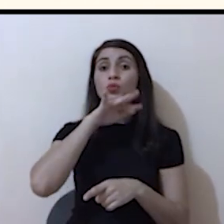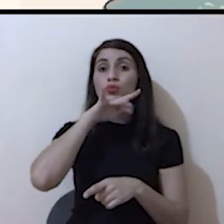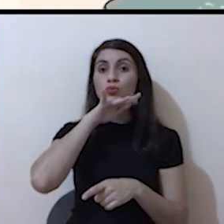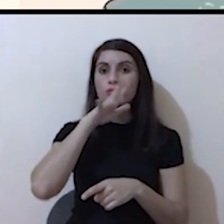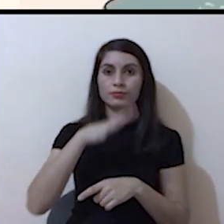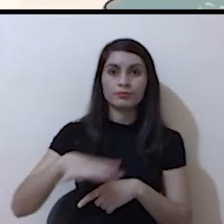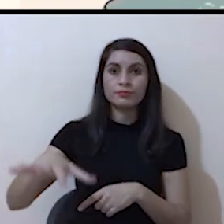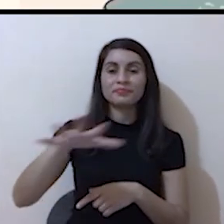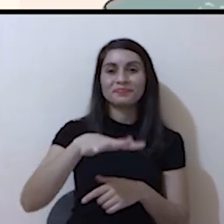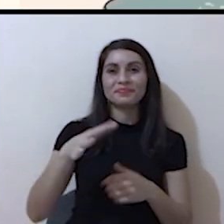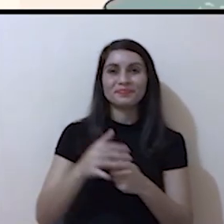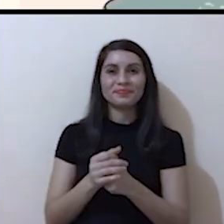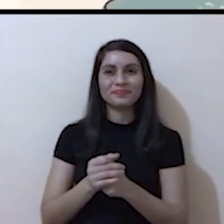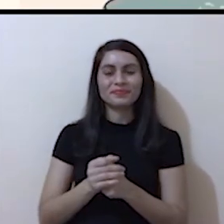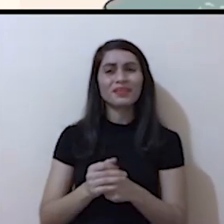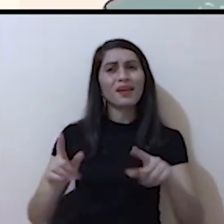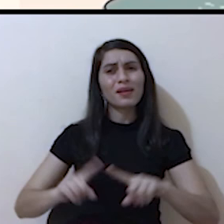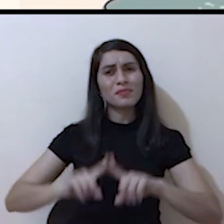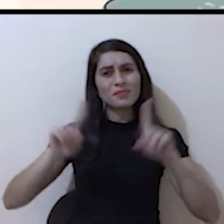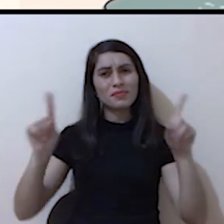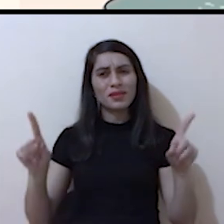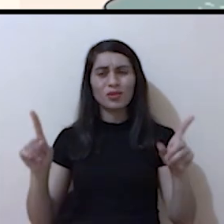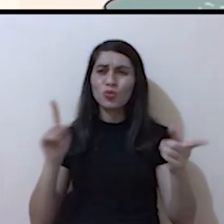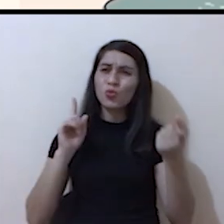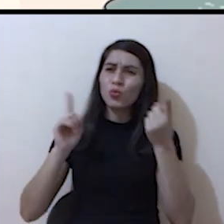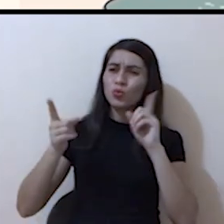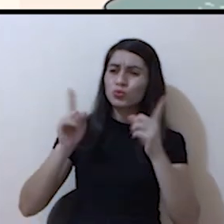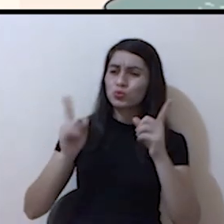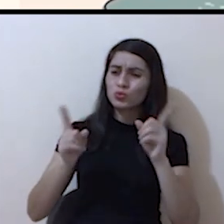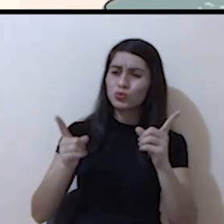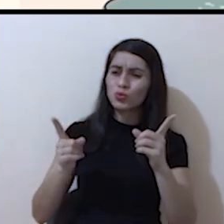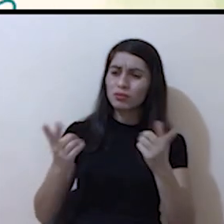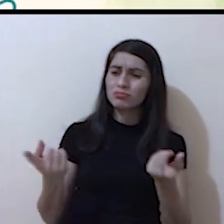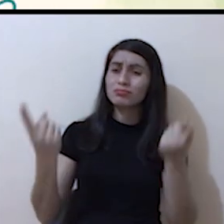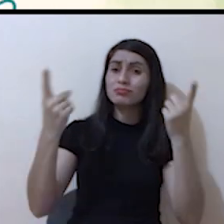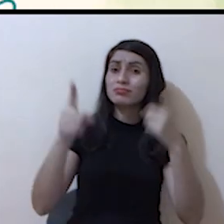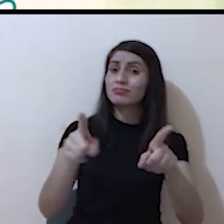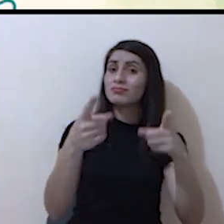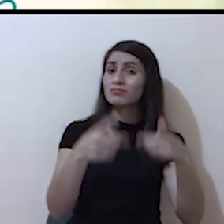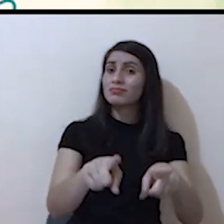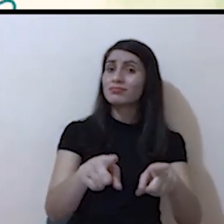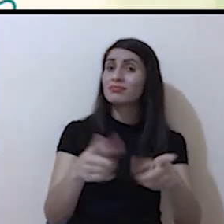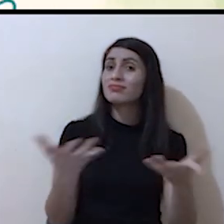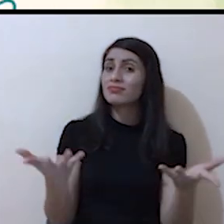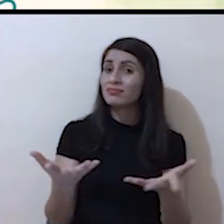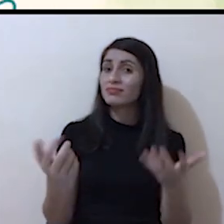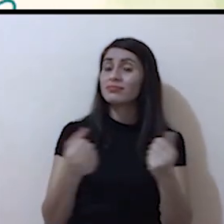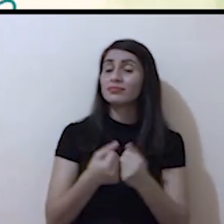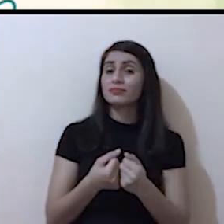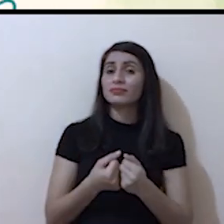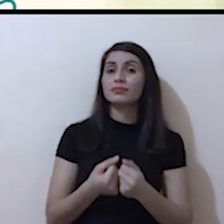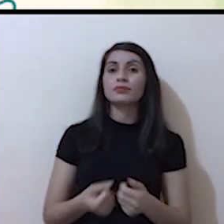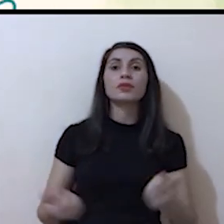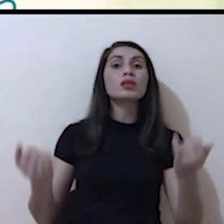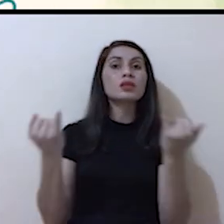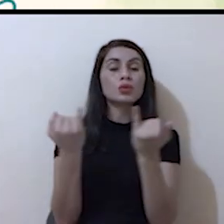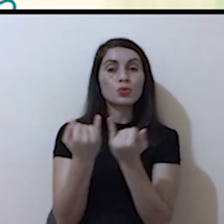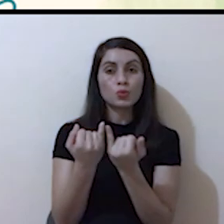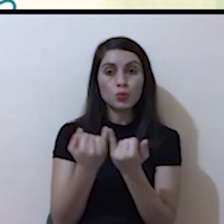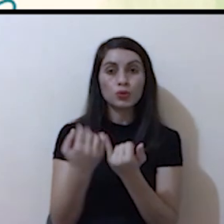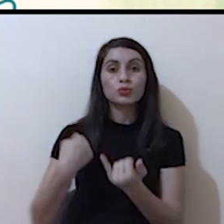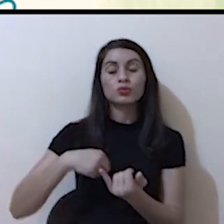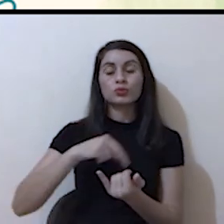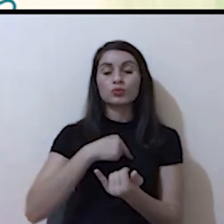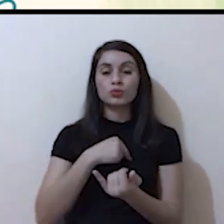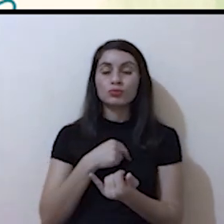del agua. ¿Pero qué consecuencias tiene esta contaminación? A causa de esta contaminación